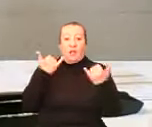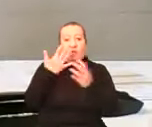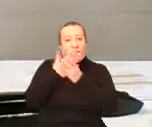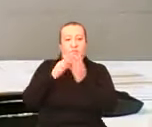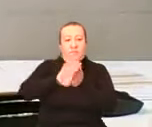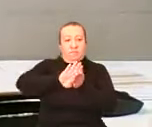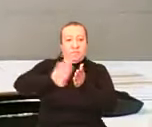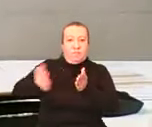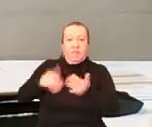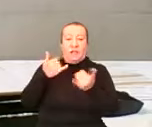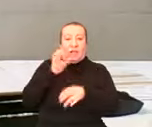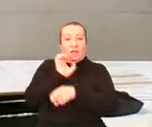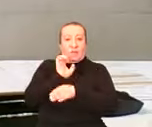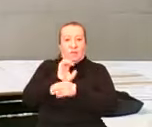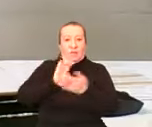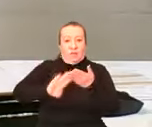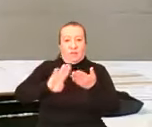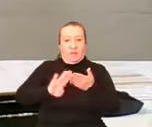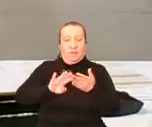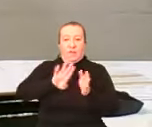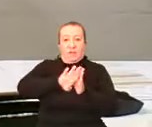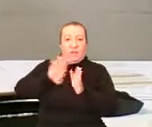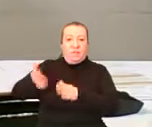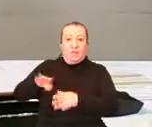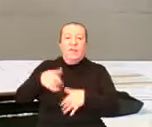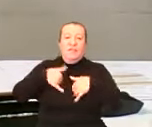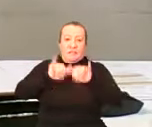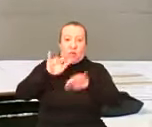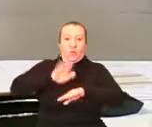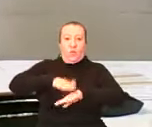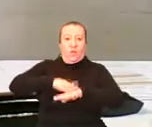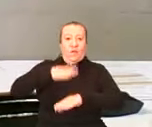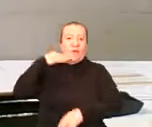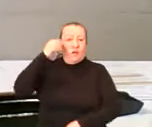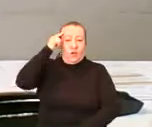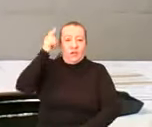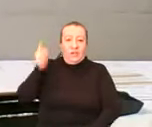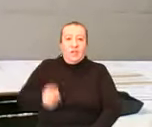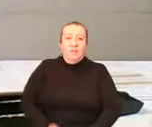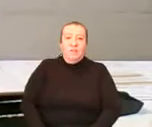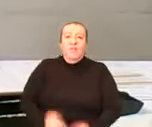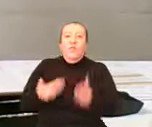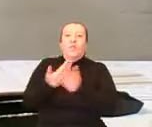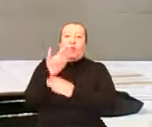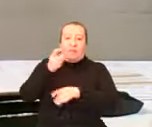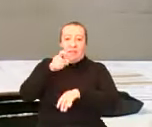allá en Ecuador, por favor, sigue la culpa de Correa, nueva temporada, la culpa es de Correa, para justificar,